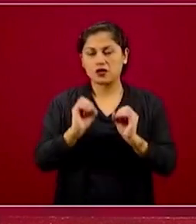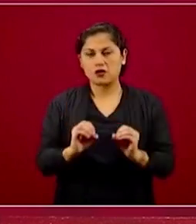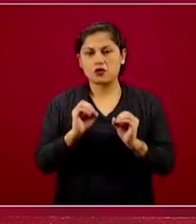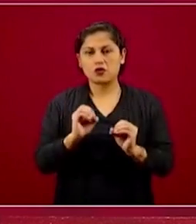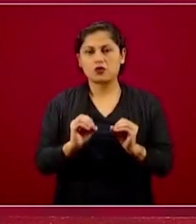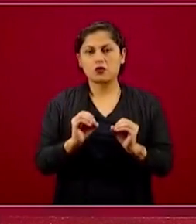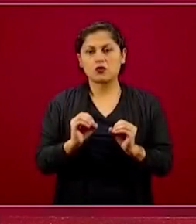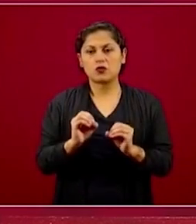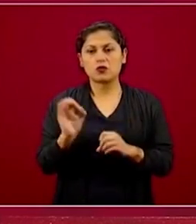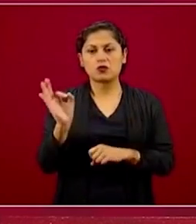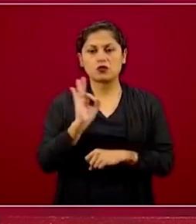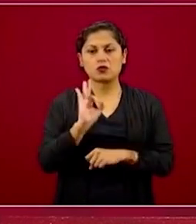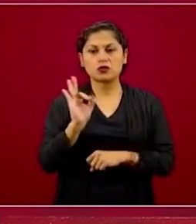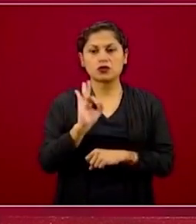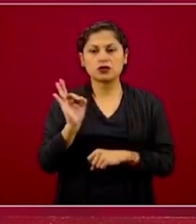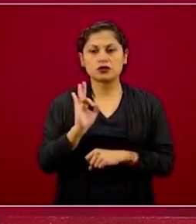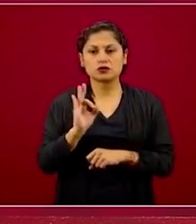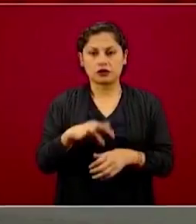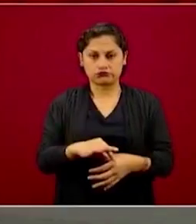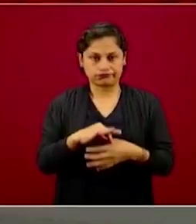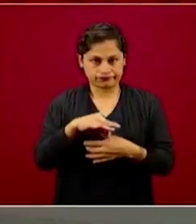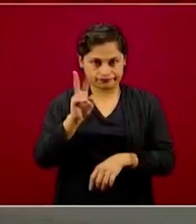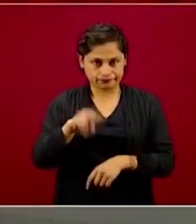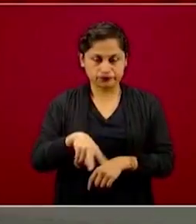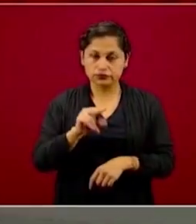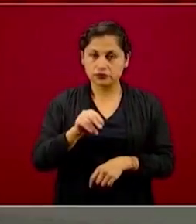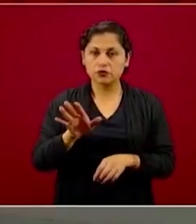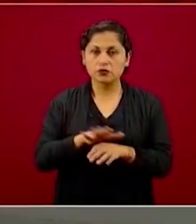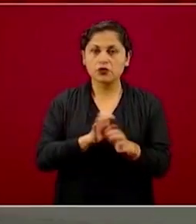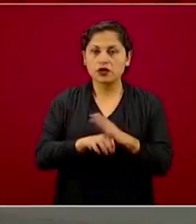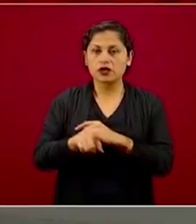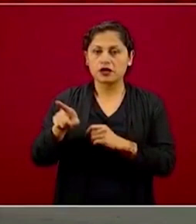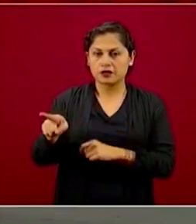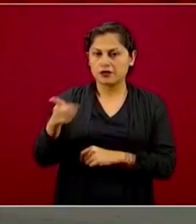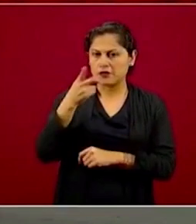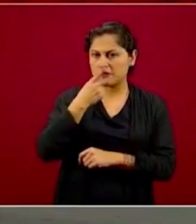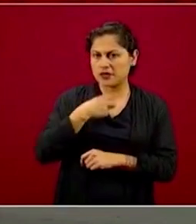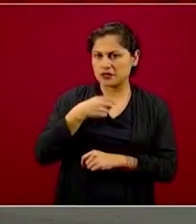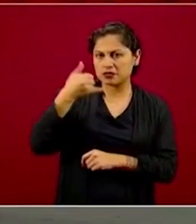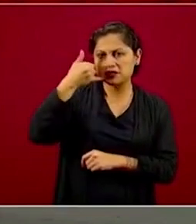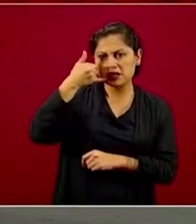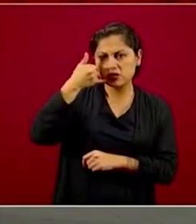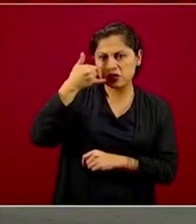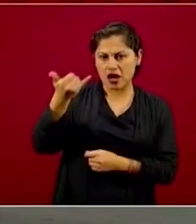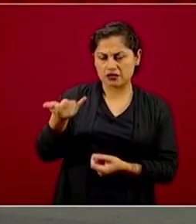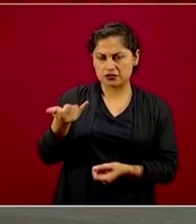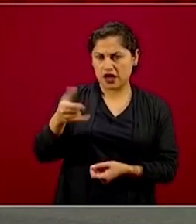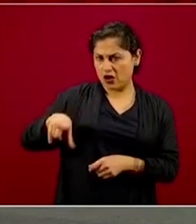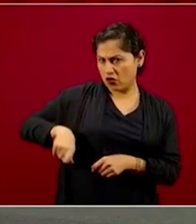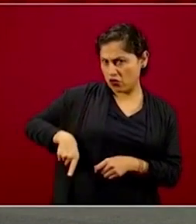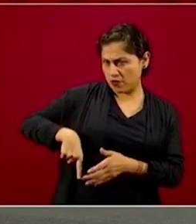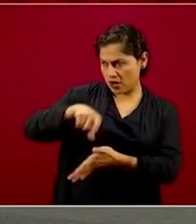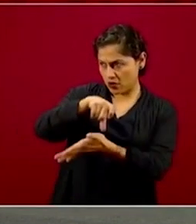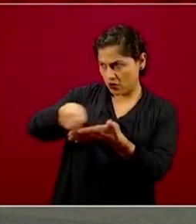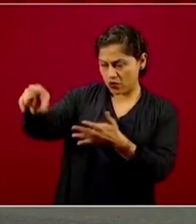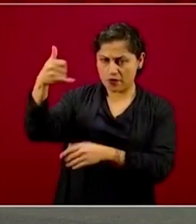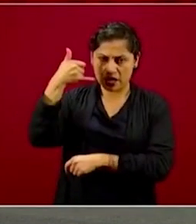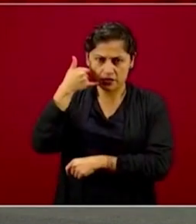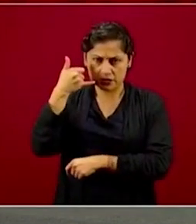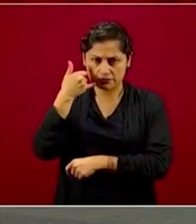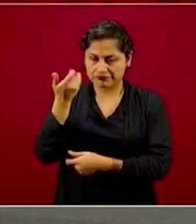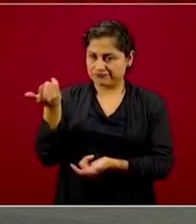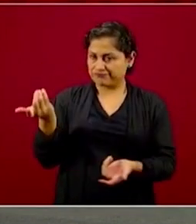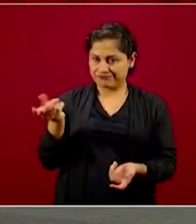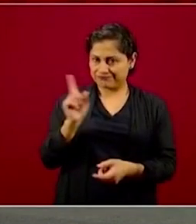apegada a la realidad. Por ejemplo, esto de los celulares, pues el gobierno no ha hecho ninguna compra de celulares, por lo menos no la